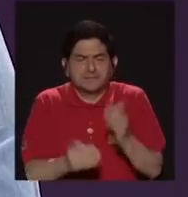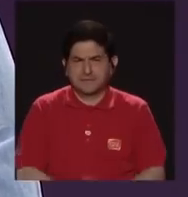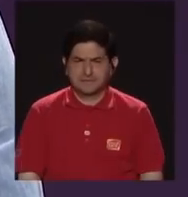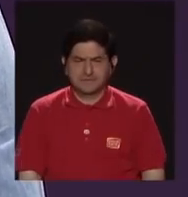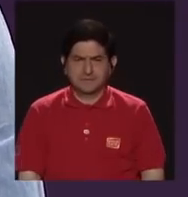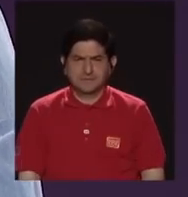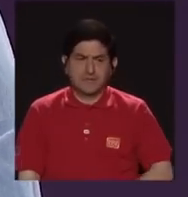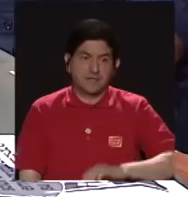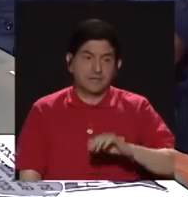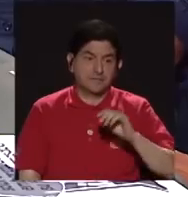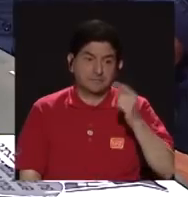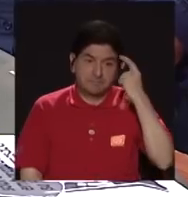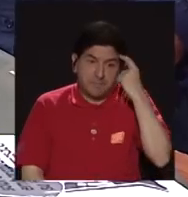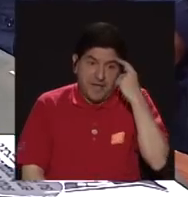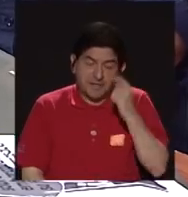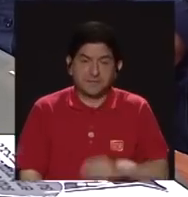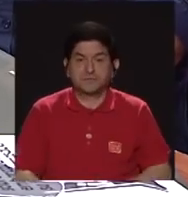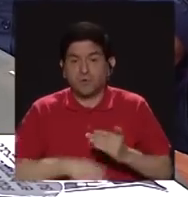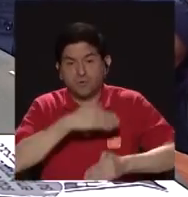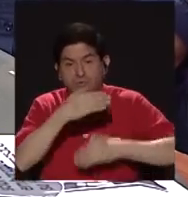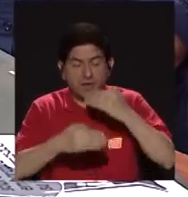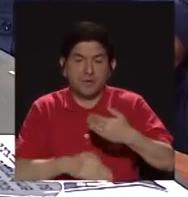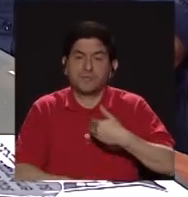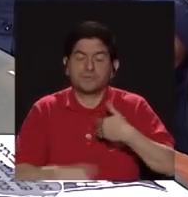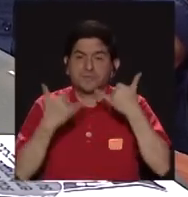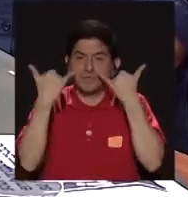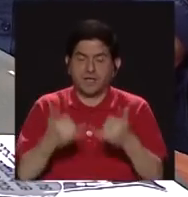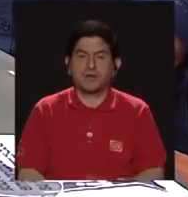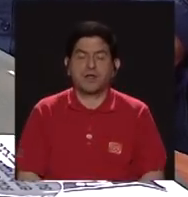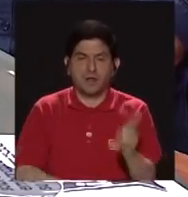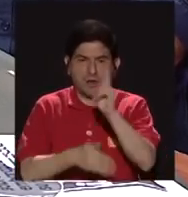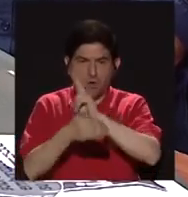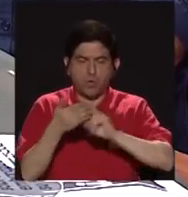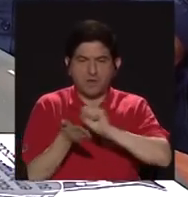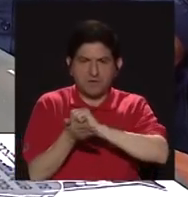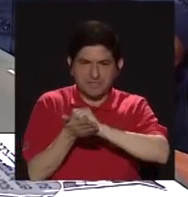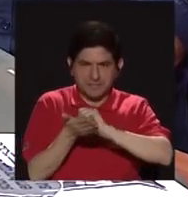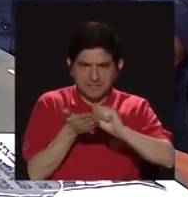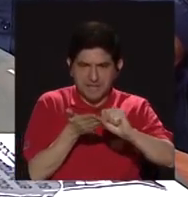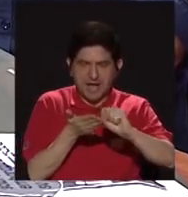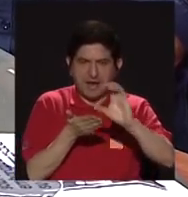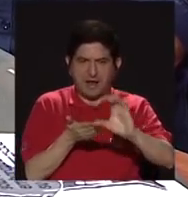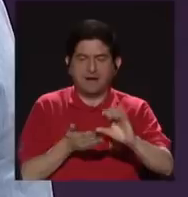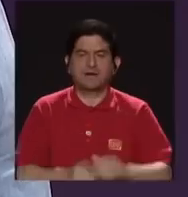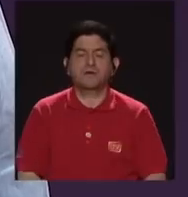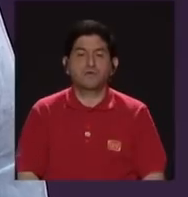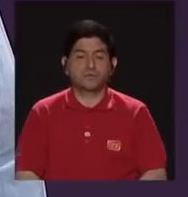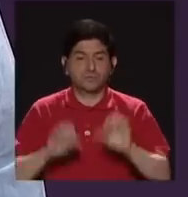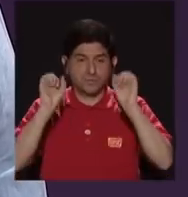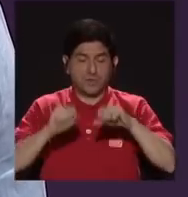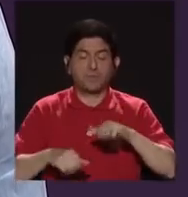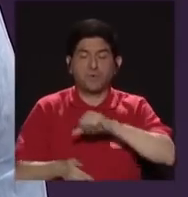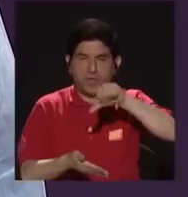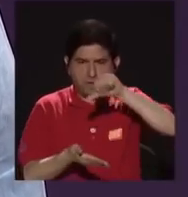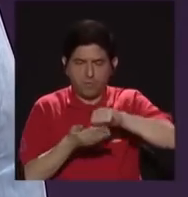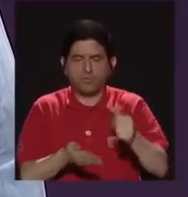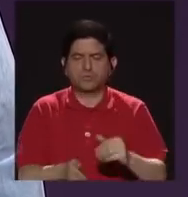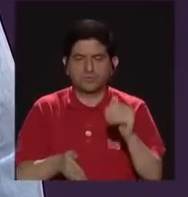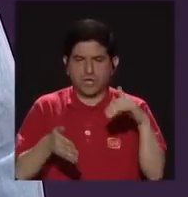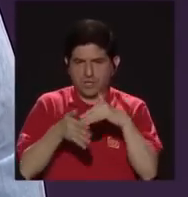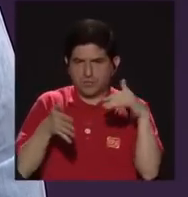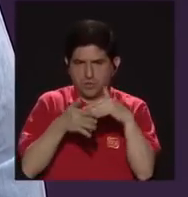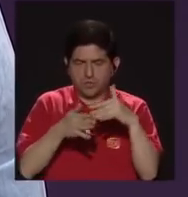sé si en algún otro lado, probablemente en el proceso que está llevando ahorita la Universidad de San Carlos, de recuperarse a sí misma como centro de estudios y